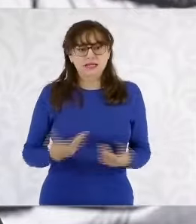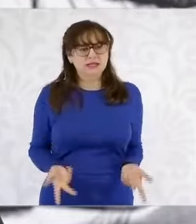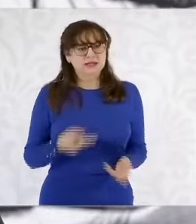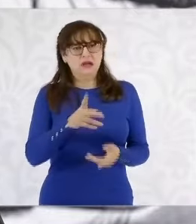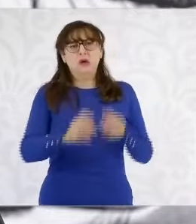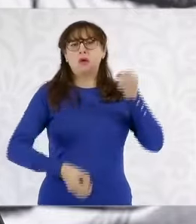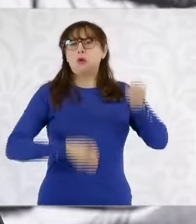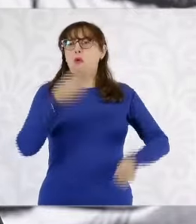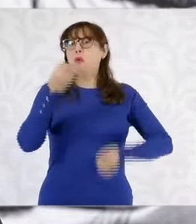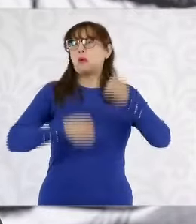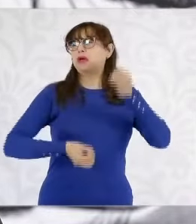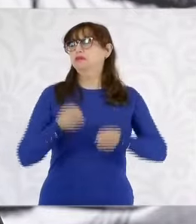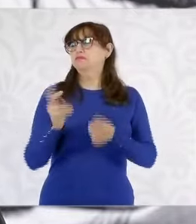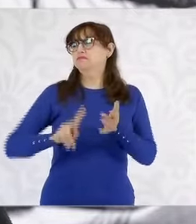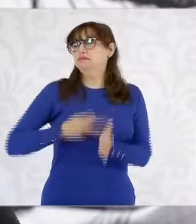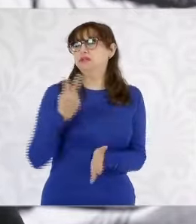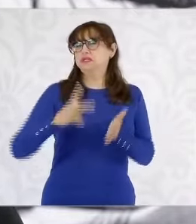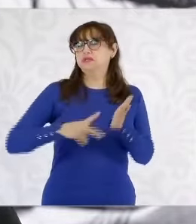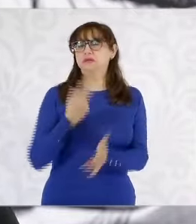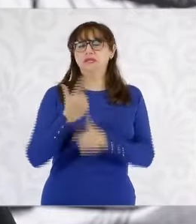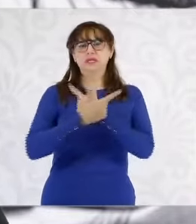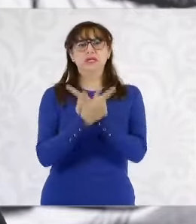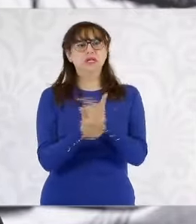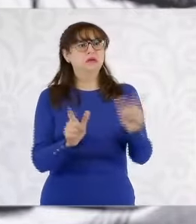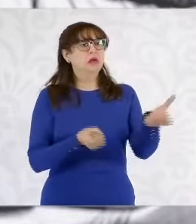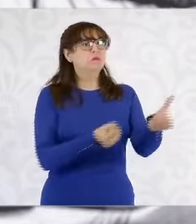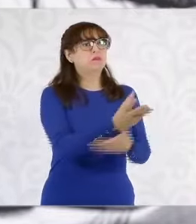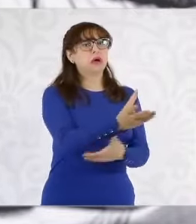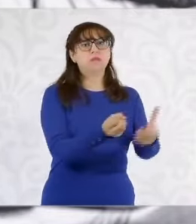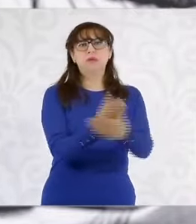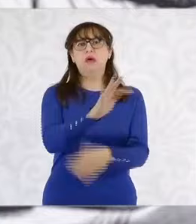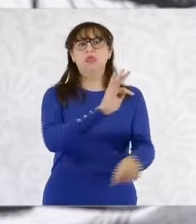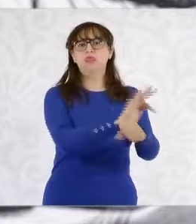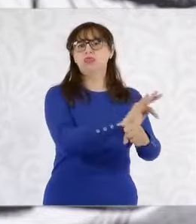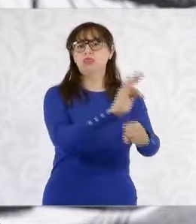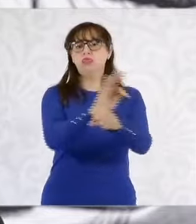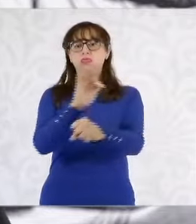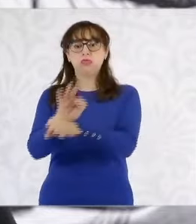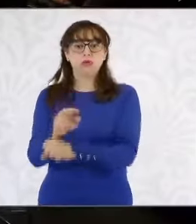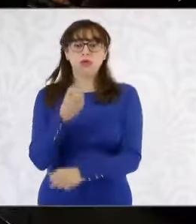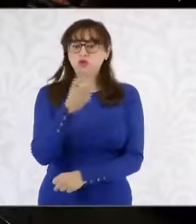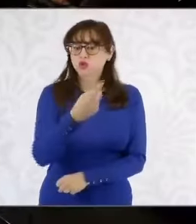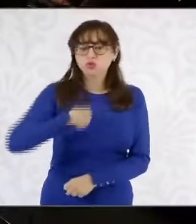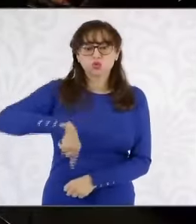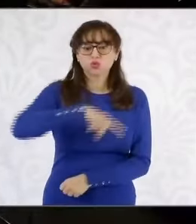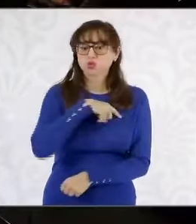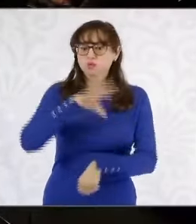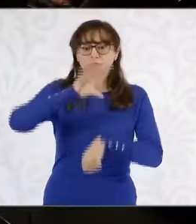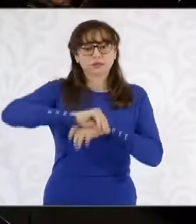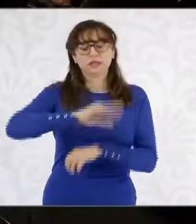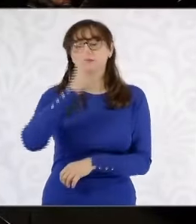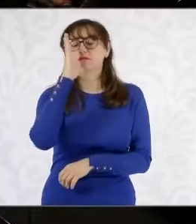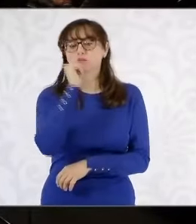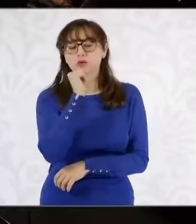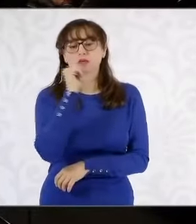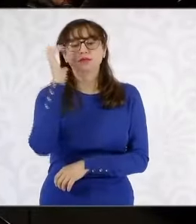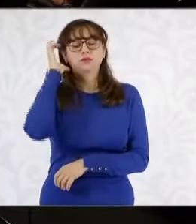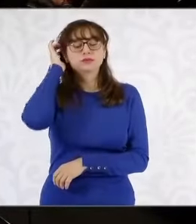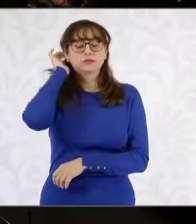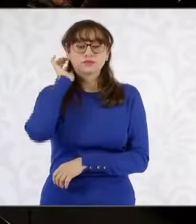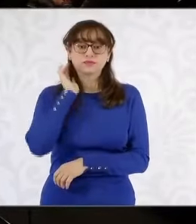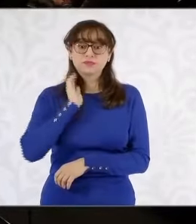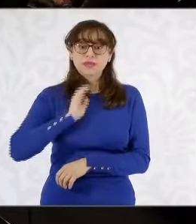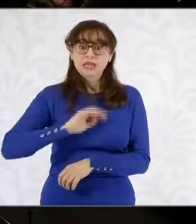esté repitiendo de esa manera y este es un caso paradigmático y lo vamos a usar en ese sentido. ¿Y cómo calificaría estas actuaciones? ¿No es la